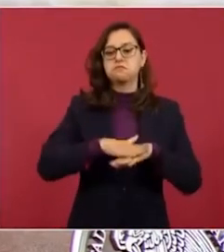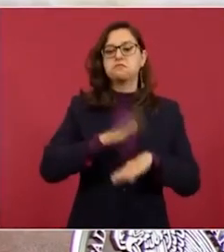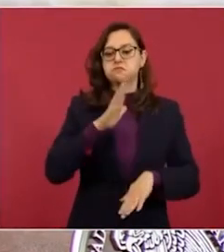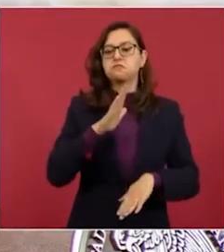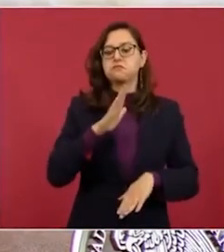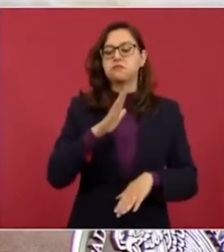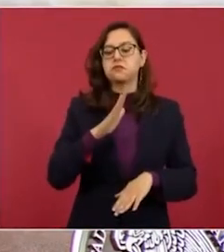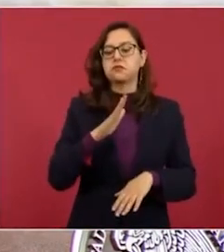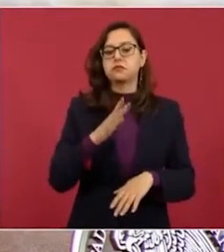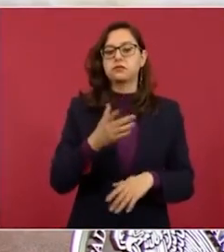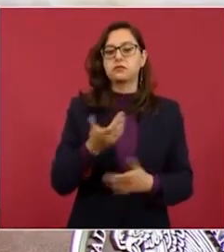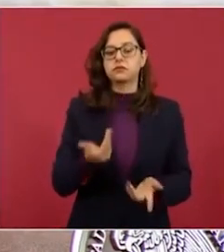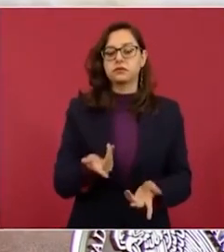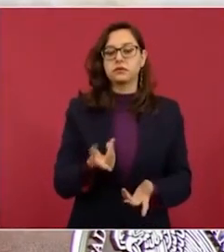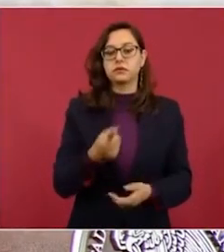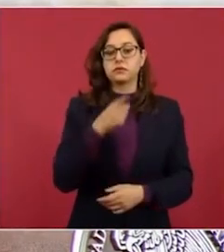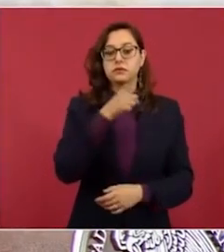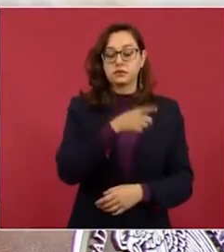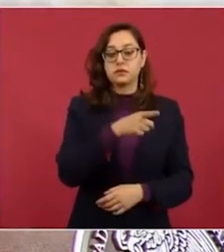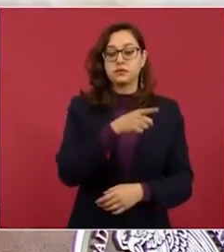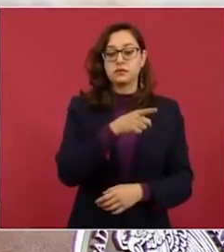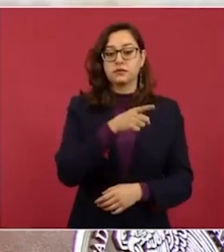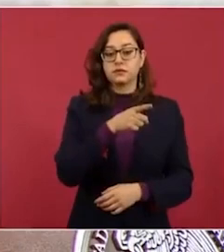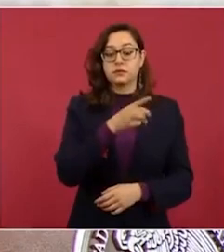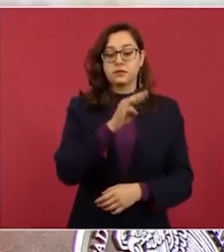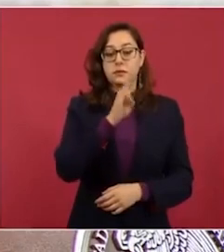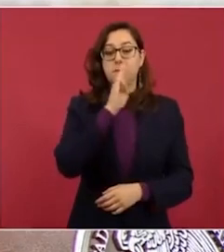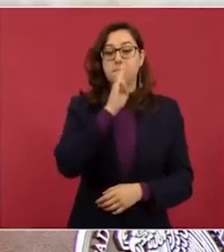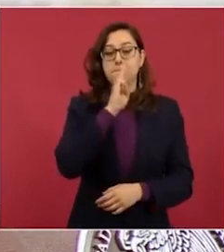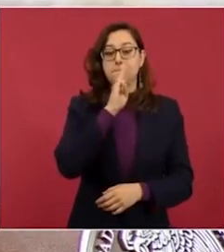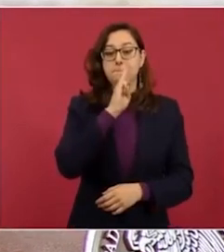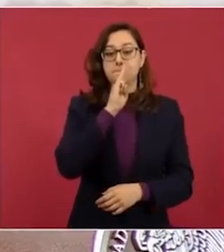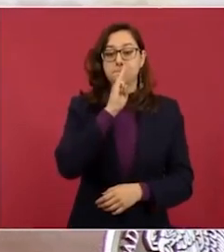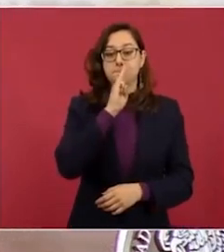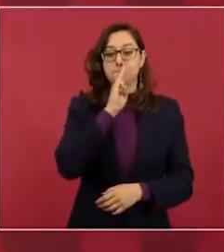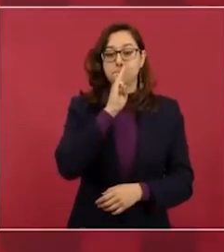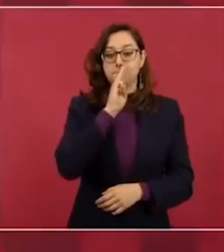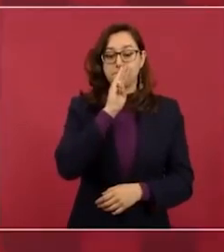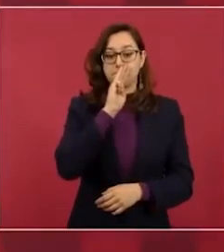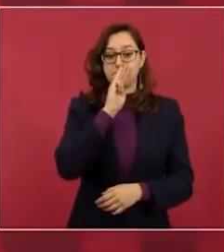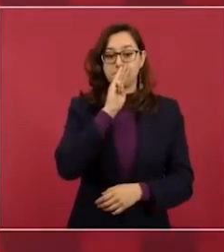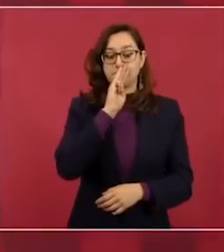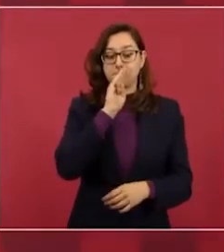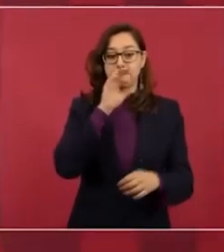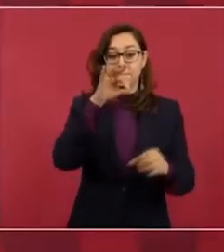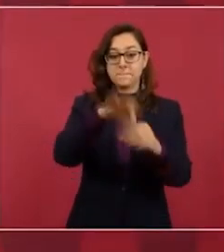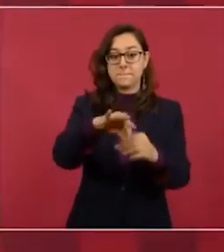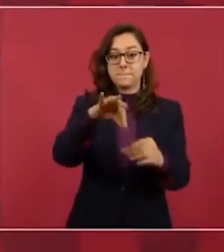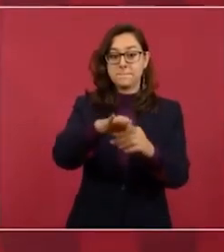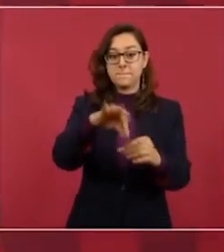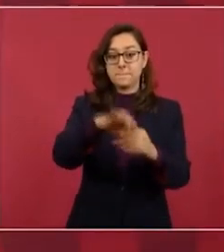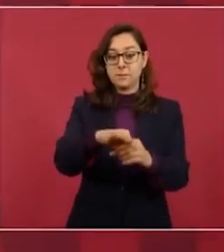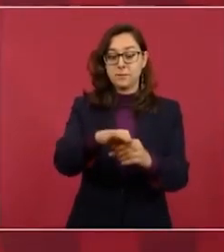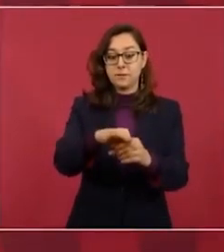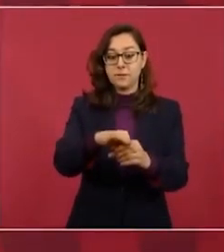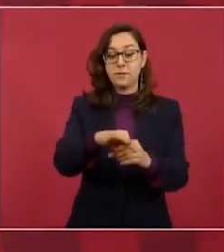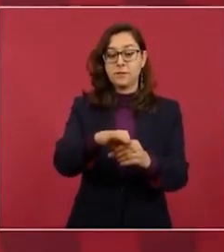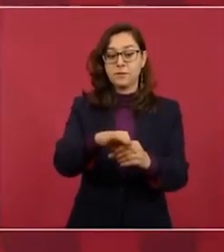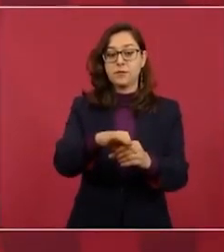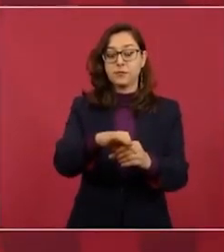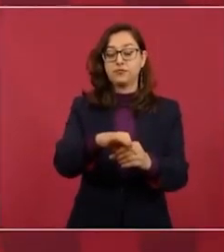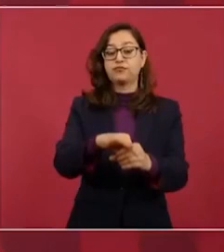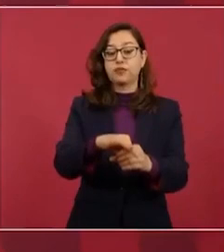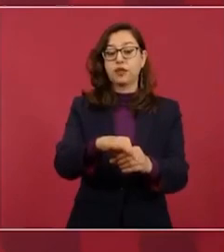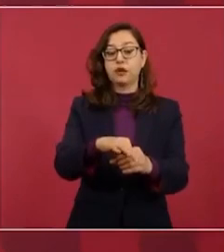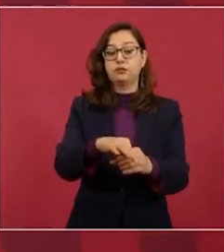Mi madre votó por doña Rosario cuando